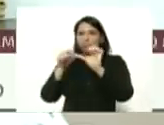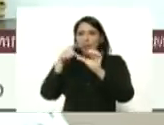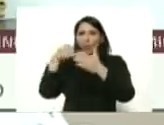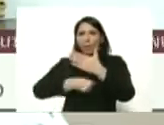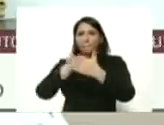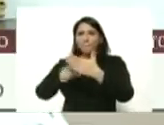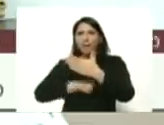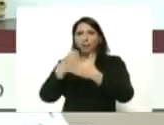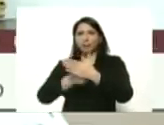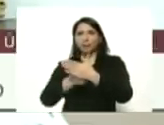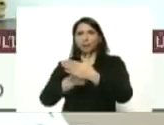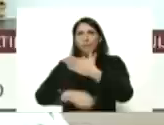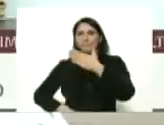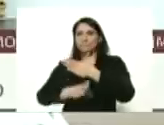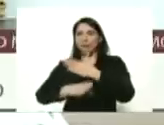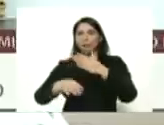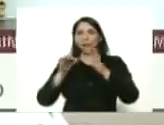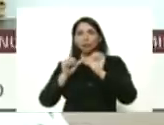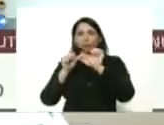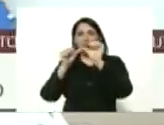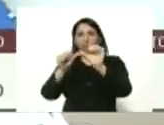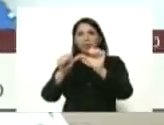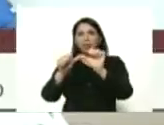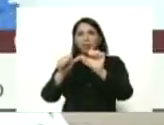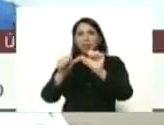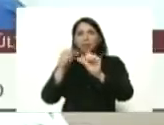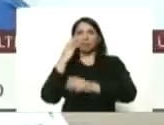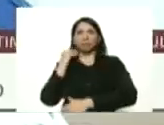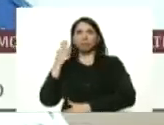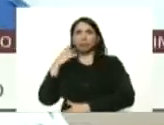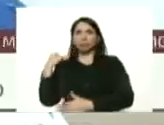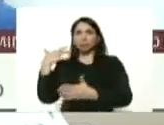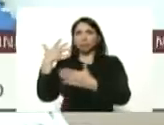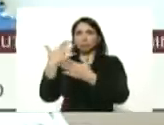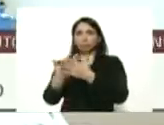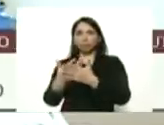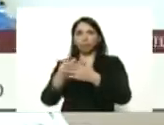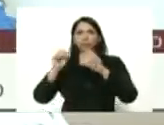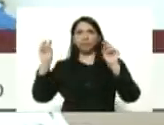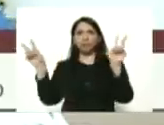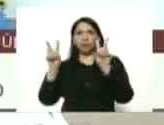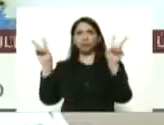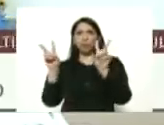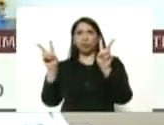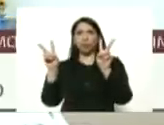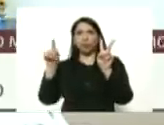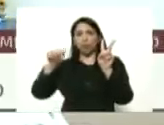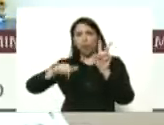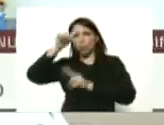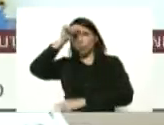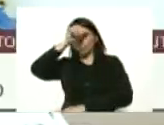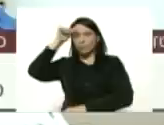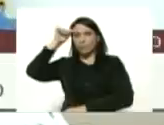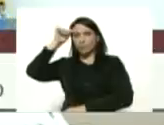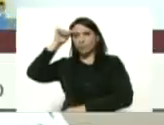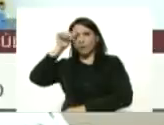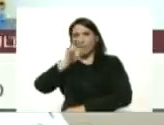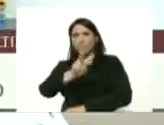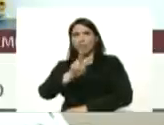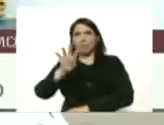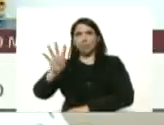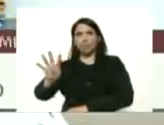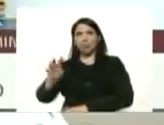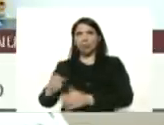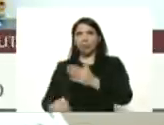combate y vamos a seguir acumulando experiencias y victorias hoy domingo 24